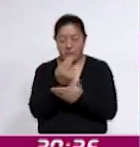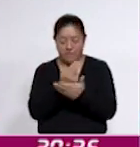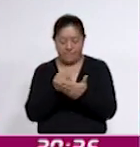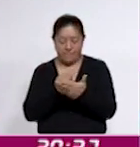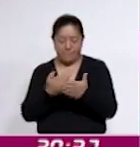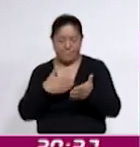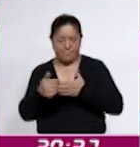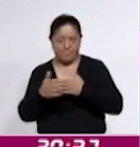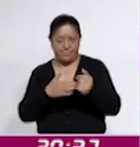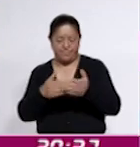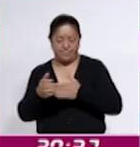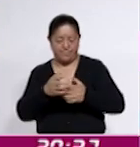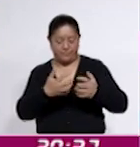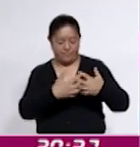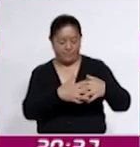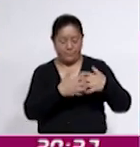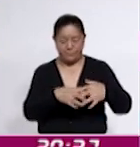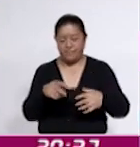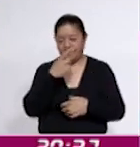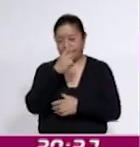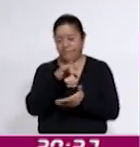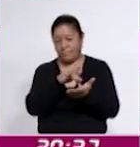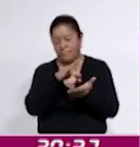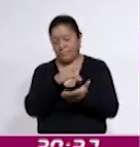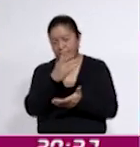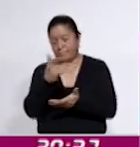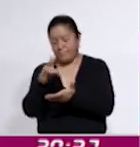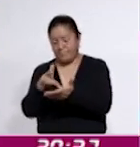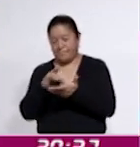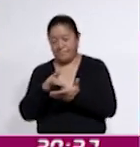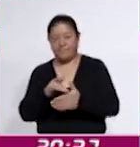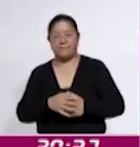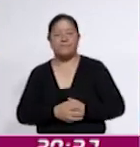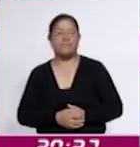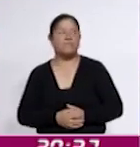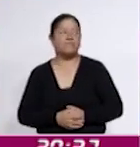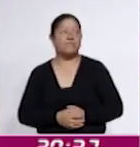y expresó su emoción y gratitud por el apoyo recibido.